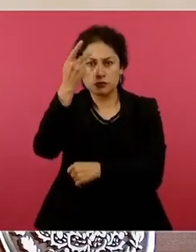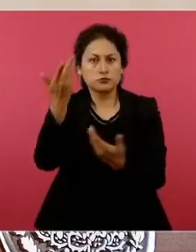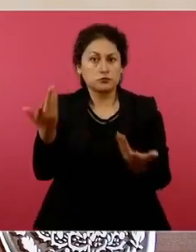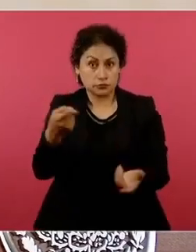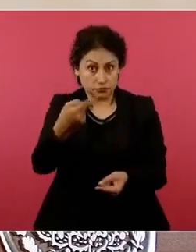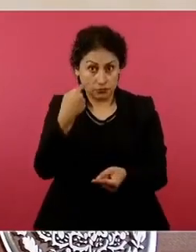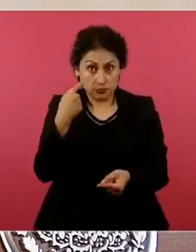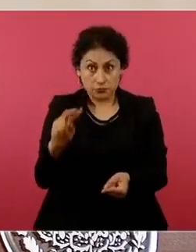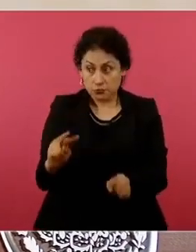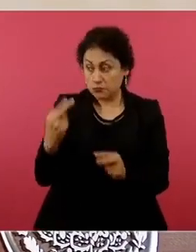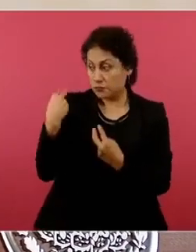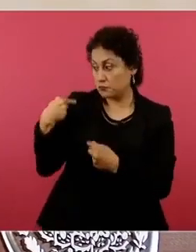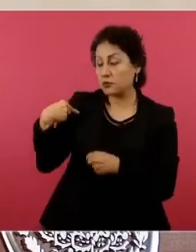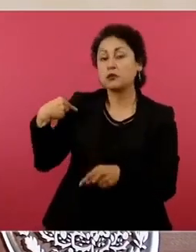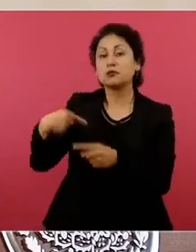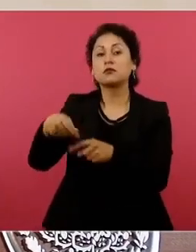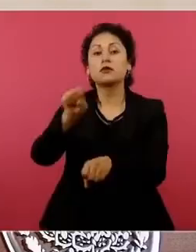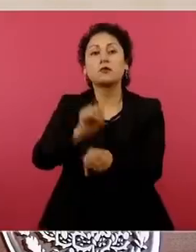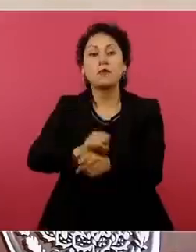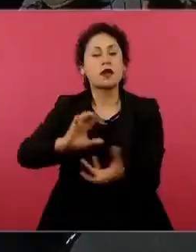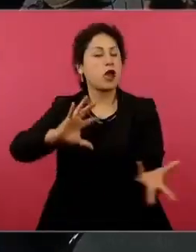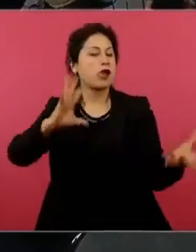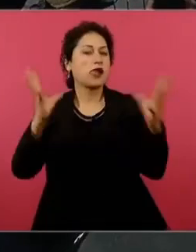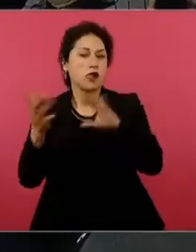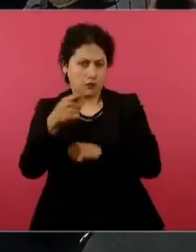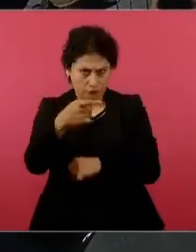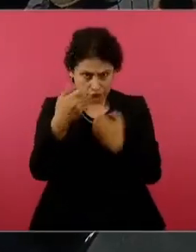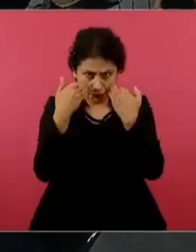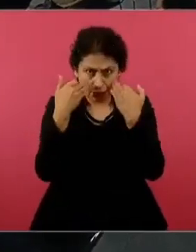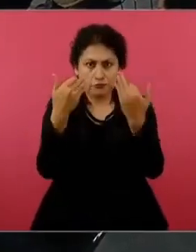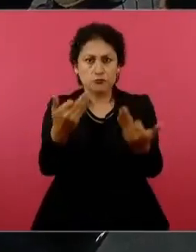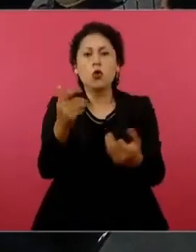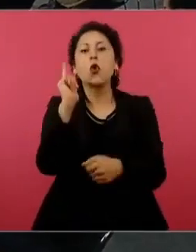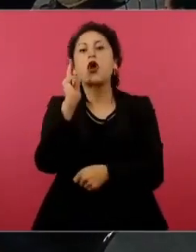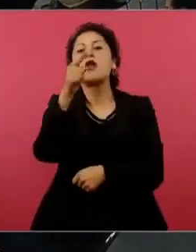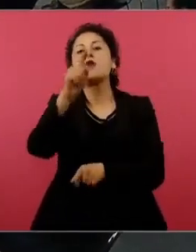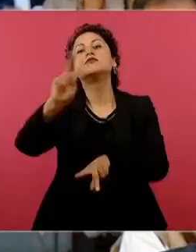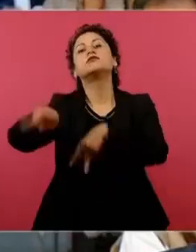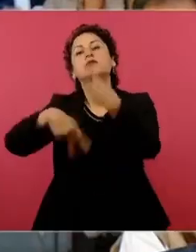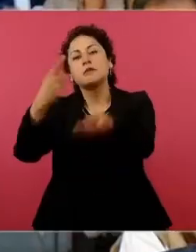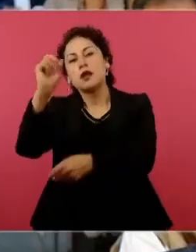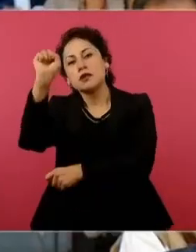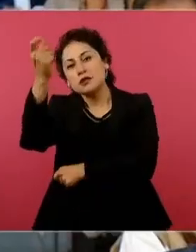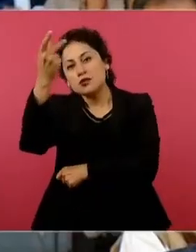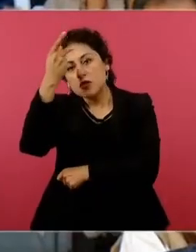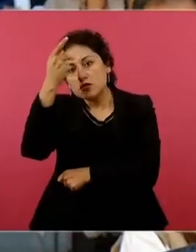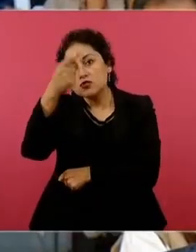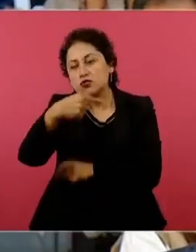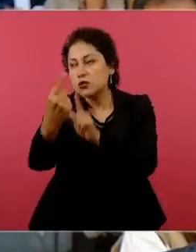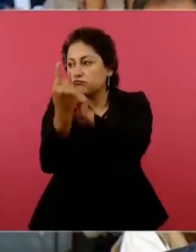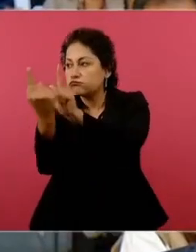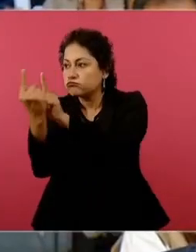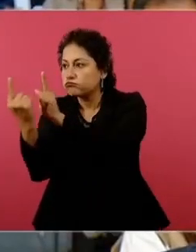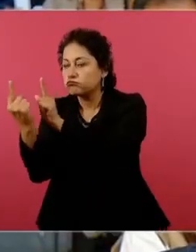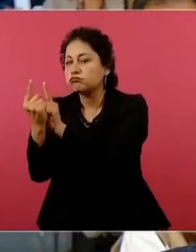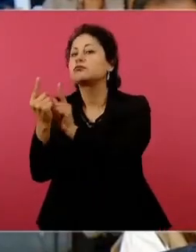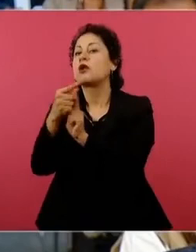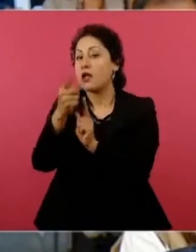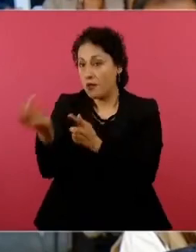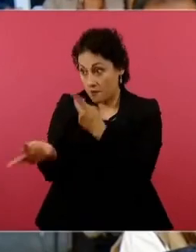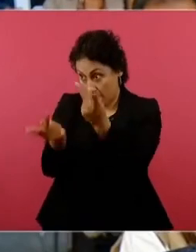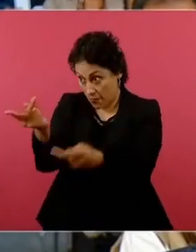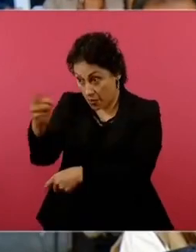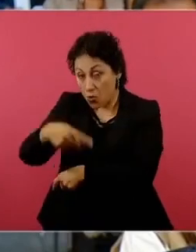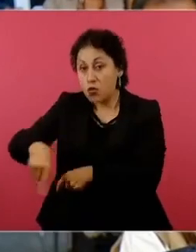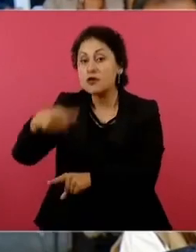violencia hubo. Y ojalá usted tenga la oportunidad de ir a San Luis Potosí y pregunte quién es Ricardo Gallardo Cardona y quién